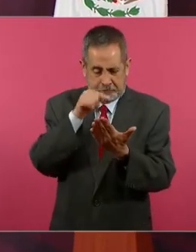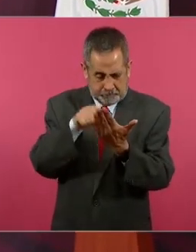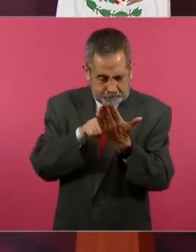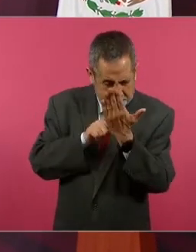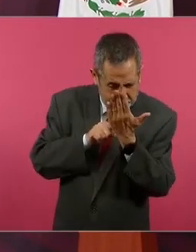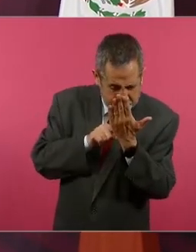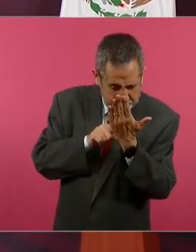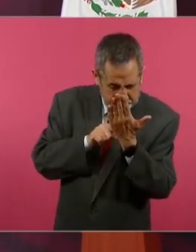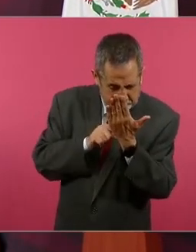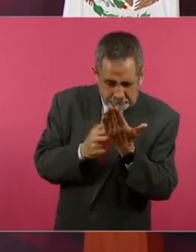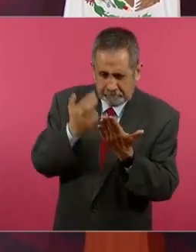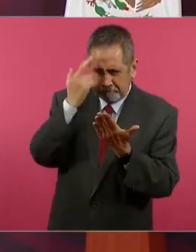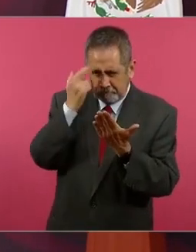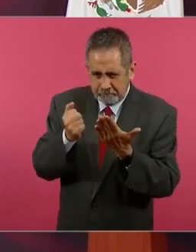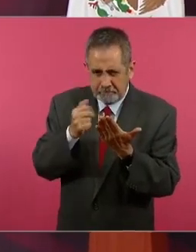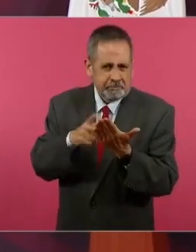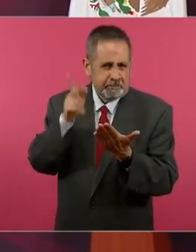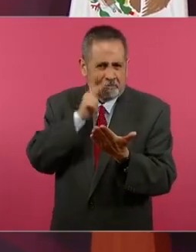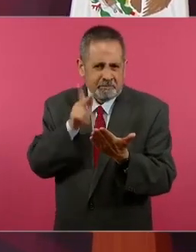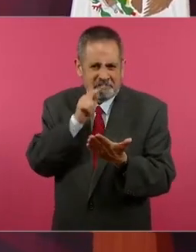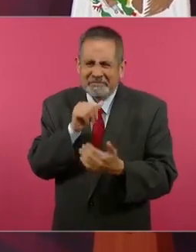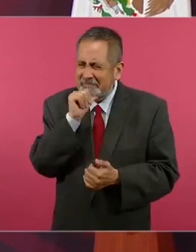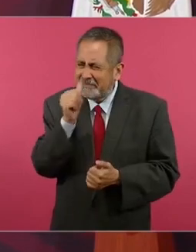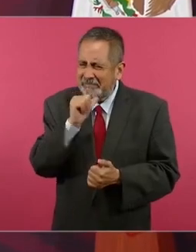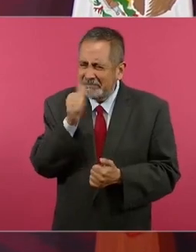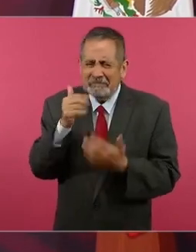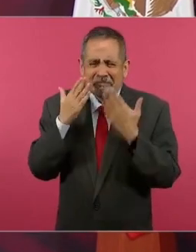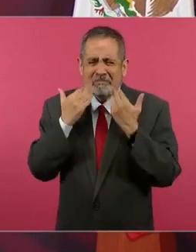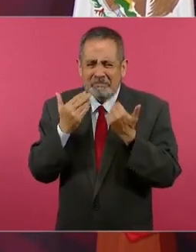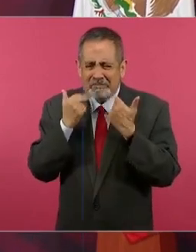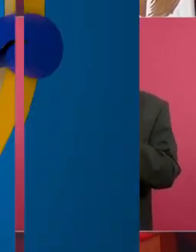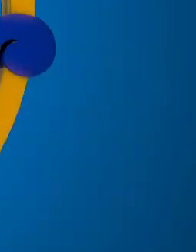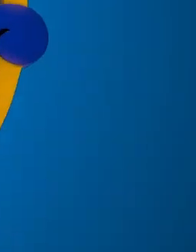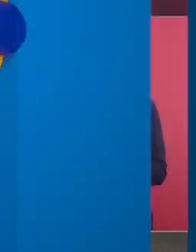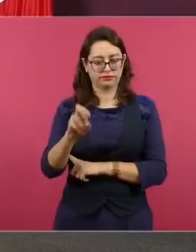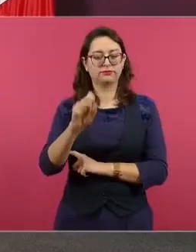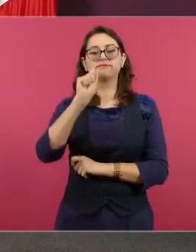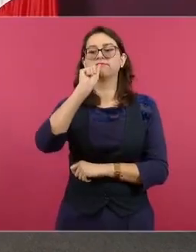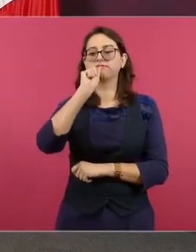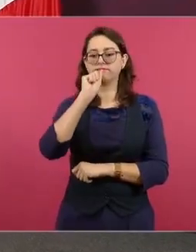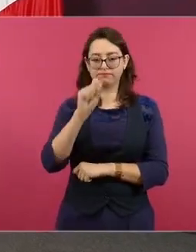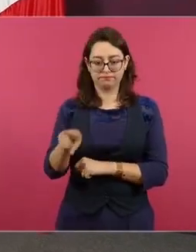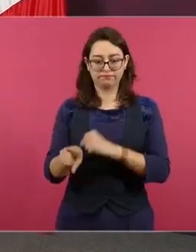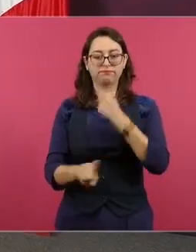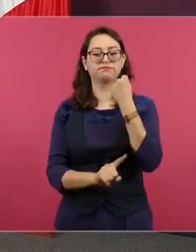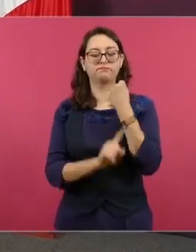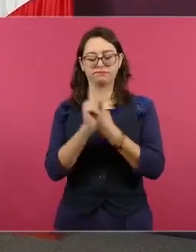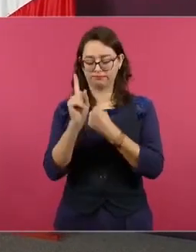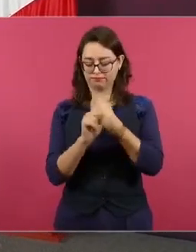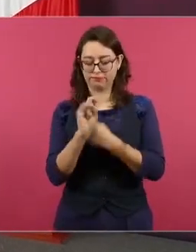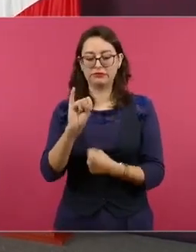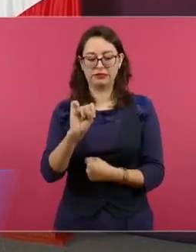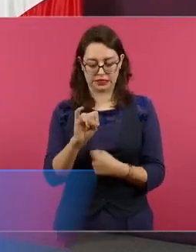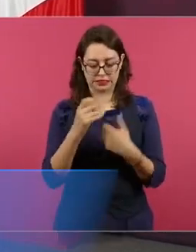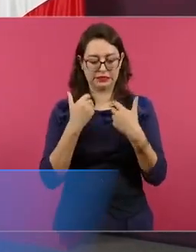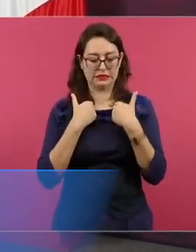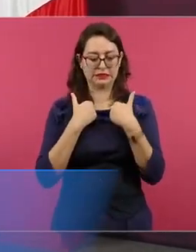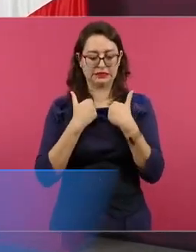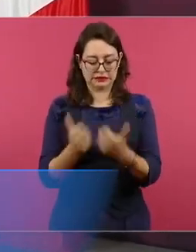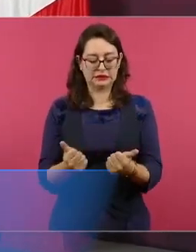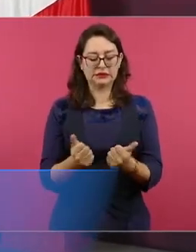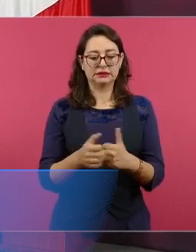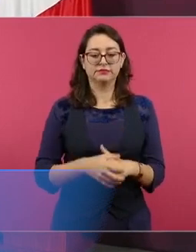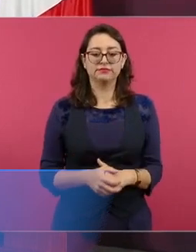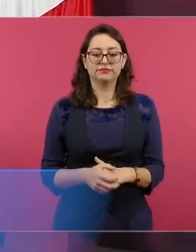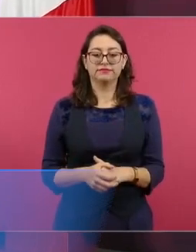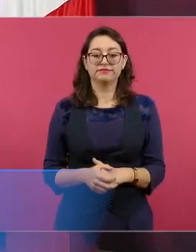analizarán ambos casos que afecta a miles de automovilistas en Veracruz. Vamos a analizar, a ver